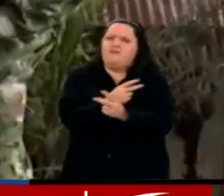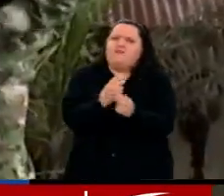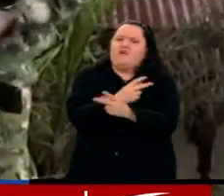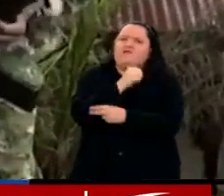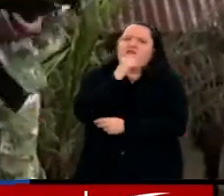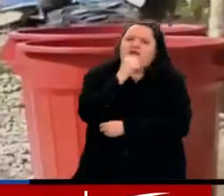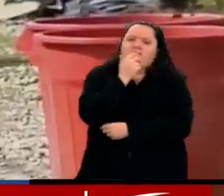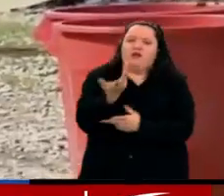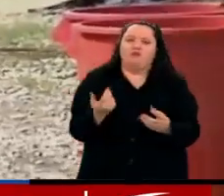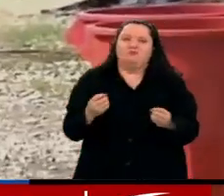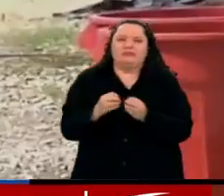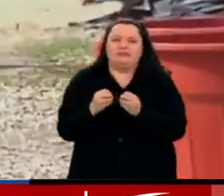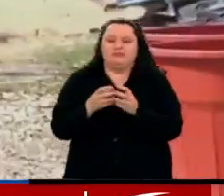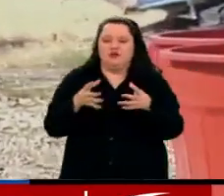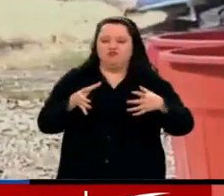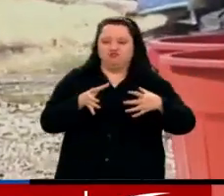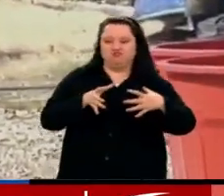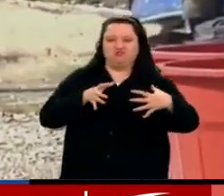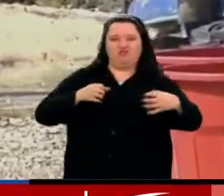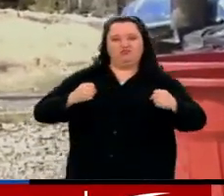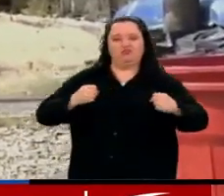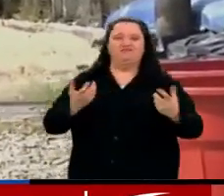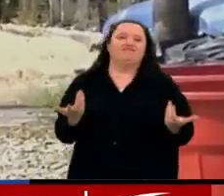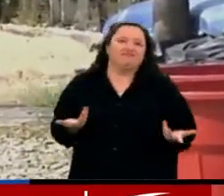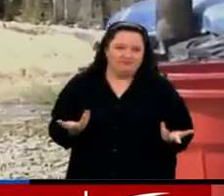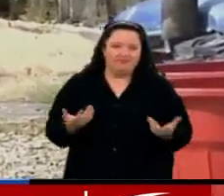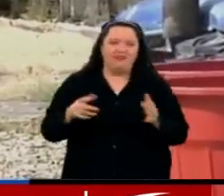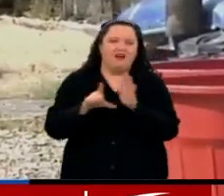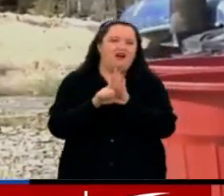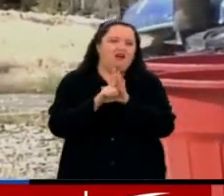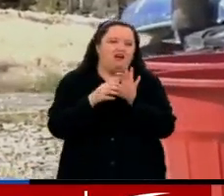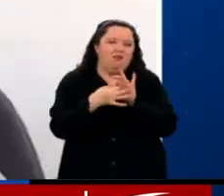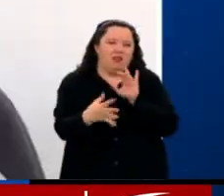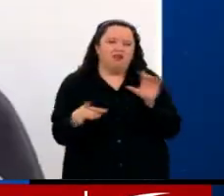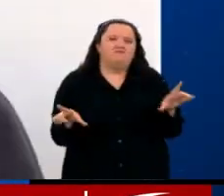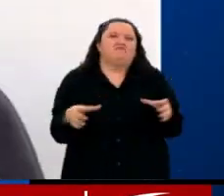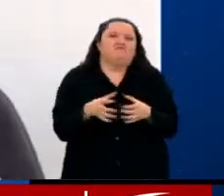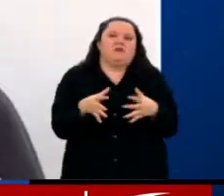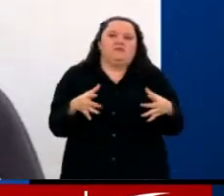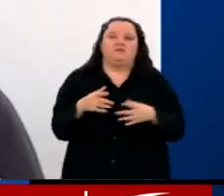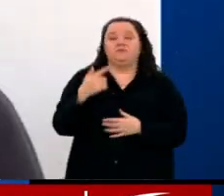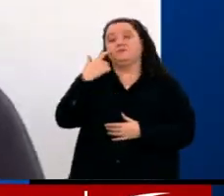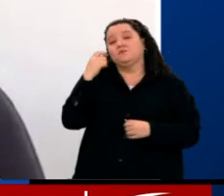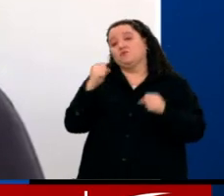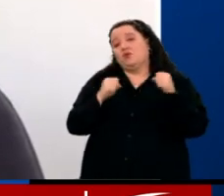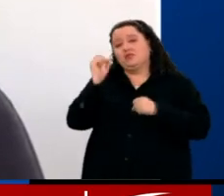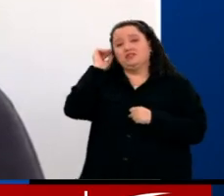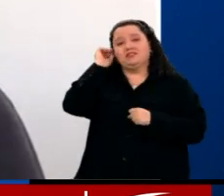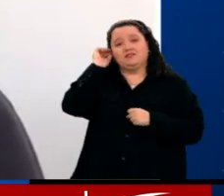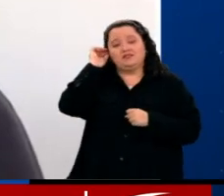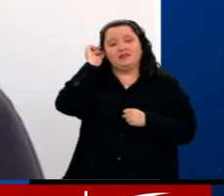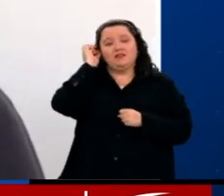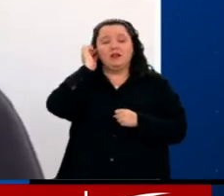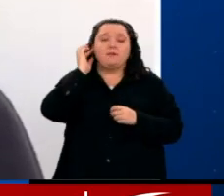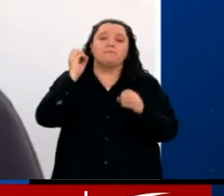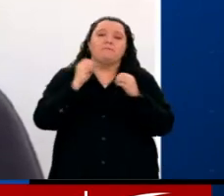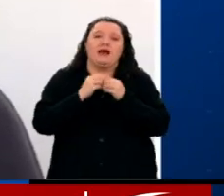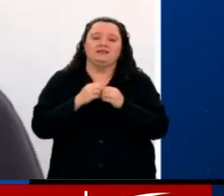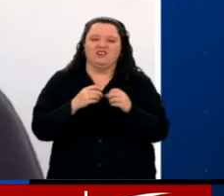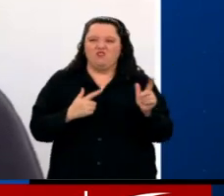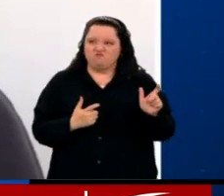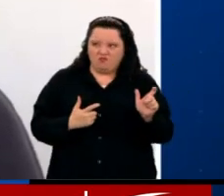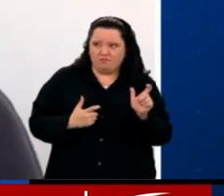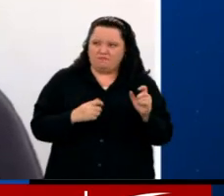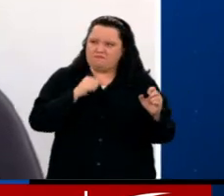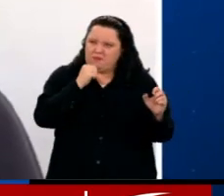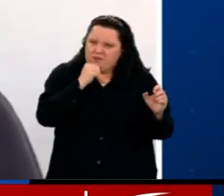y el rearme de estructuras armadas ilegales. Muy probablemente estamos con miras a una intensificación de los conflictos armados